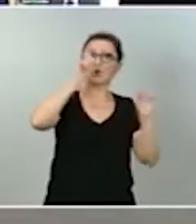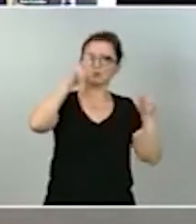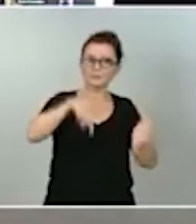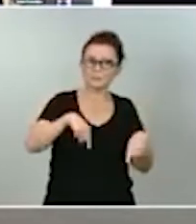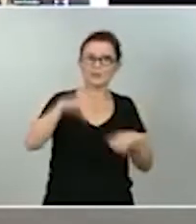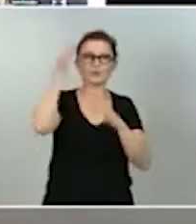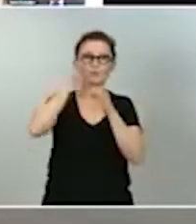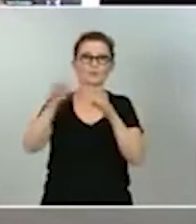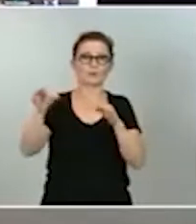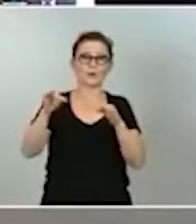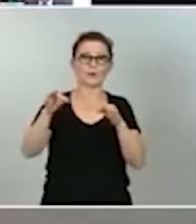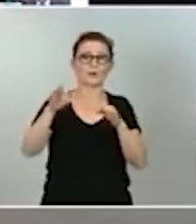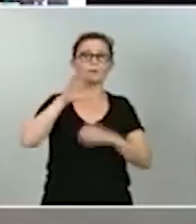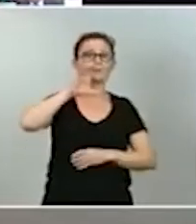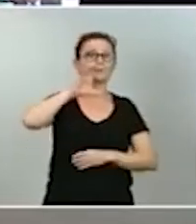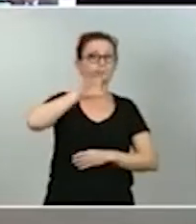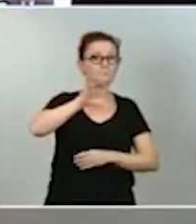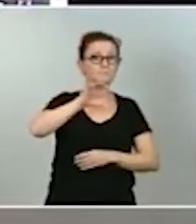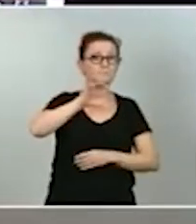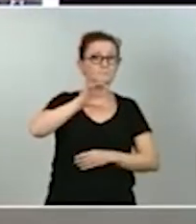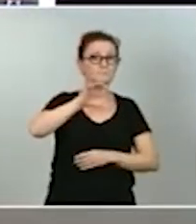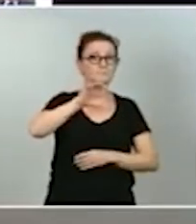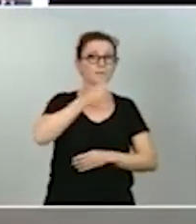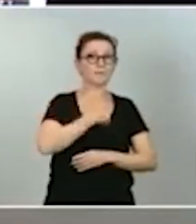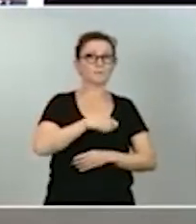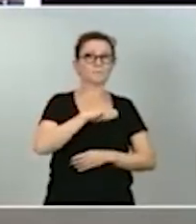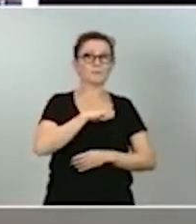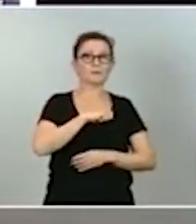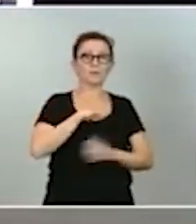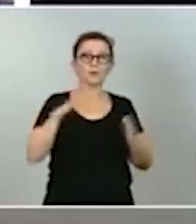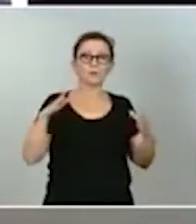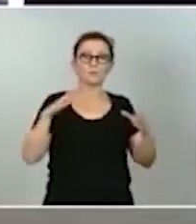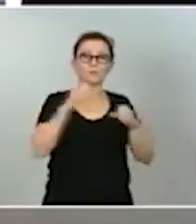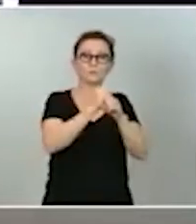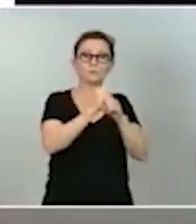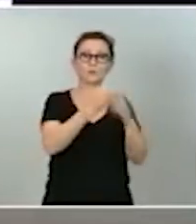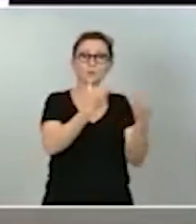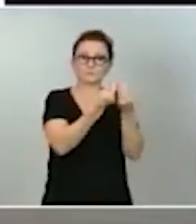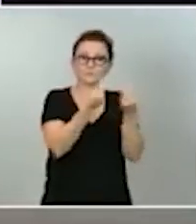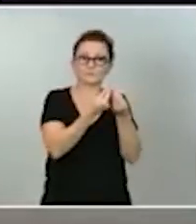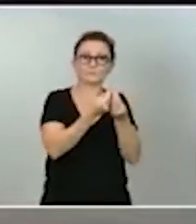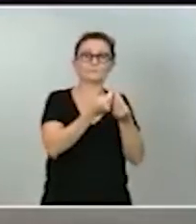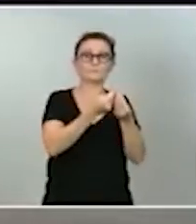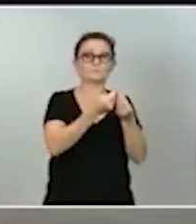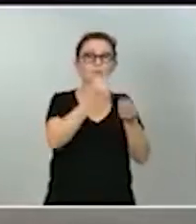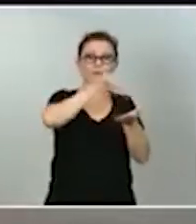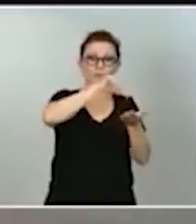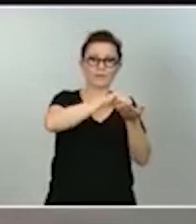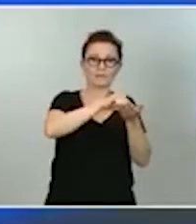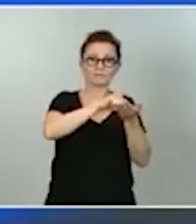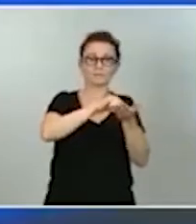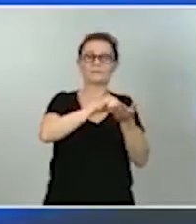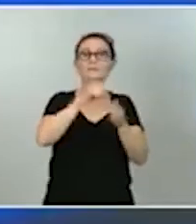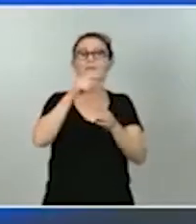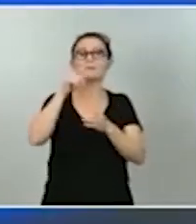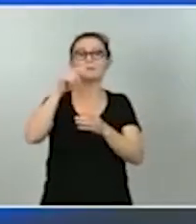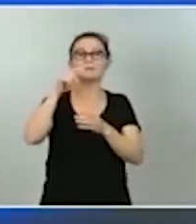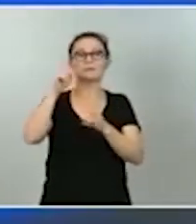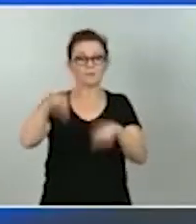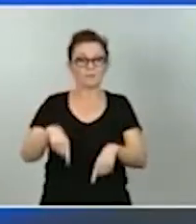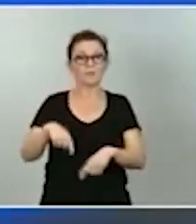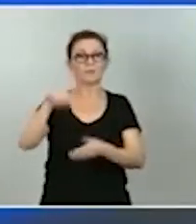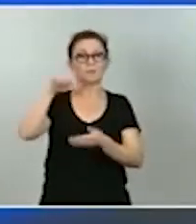población muy concentrada en ciudades en los municipios medianos en los grandes es crucial abordar el reto